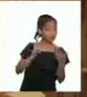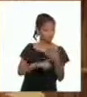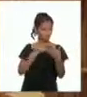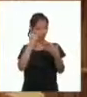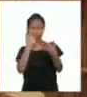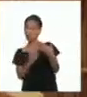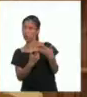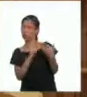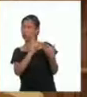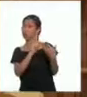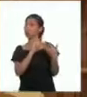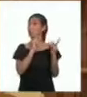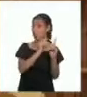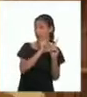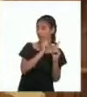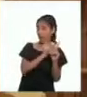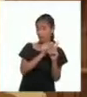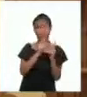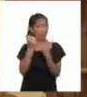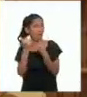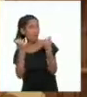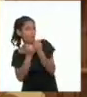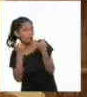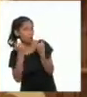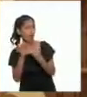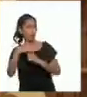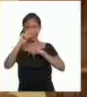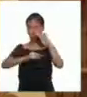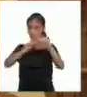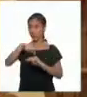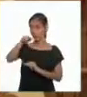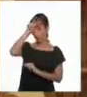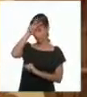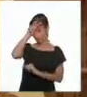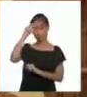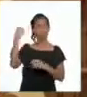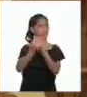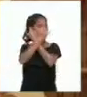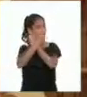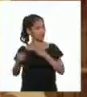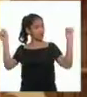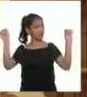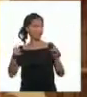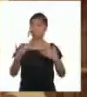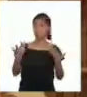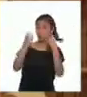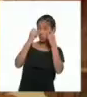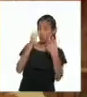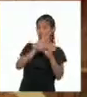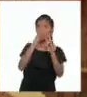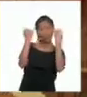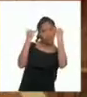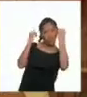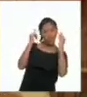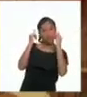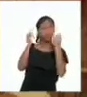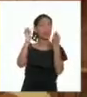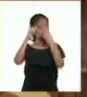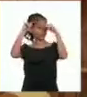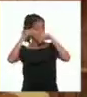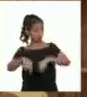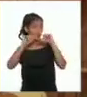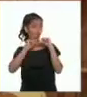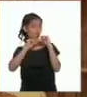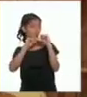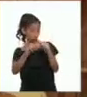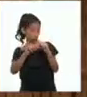sorprendida de su participación para lograr que el país sea una república! ¡Es increíble cómo sus ideas se mantienen presentes